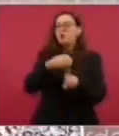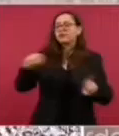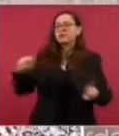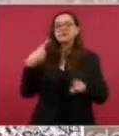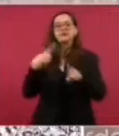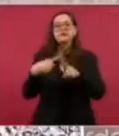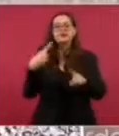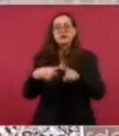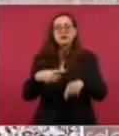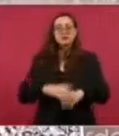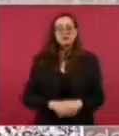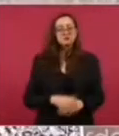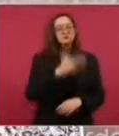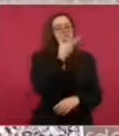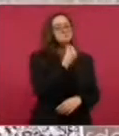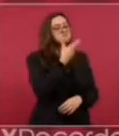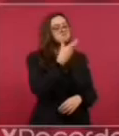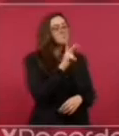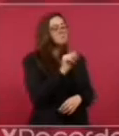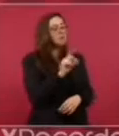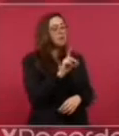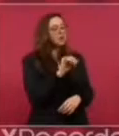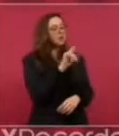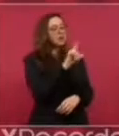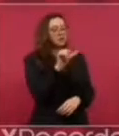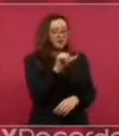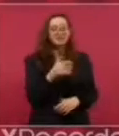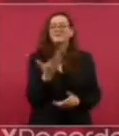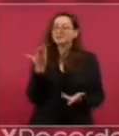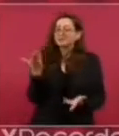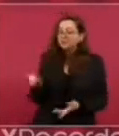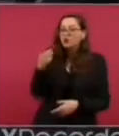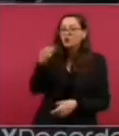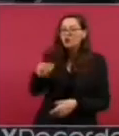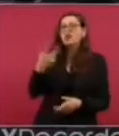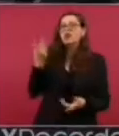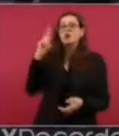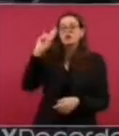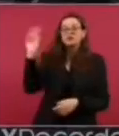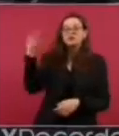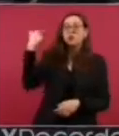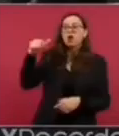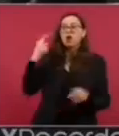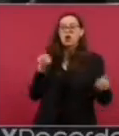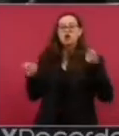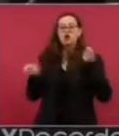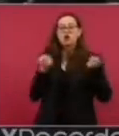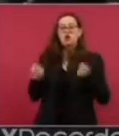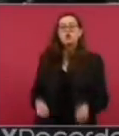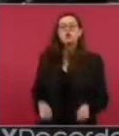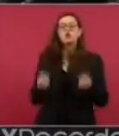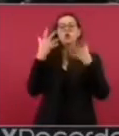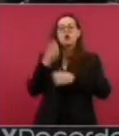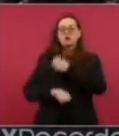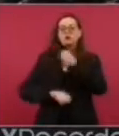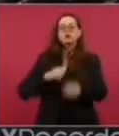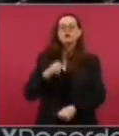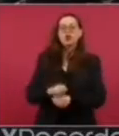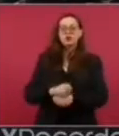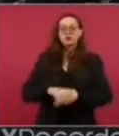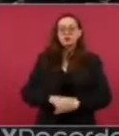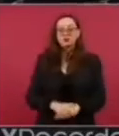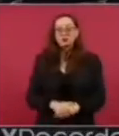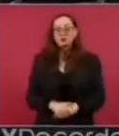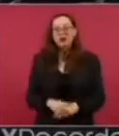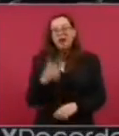De Salinas, ¿quién le ayudó a apoderarse de la UDG? ¿Pero cuánto tiempo tiene?